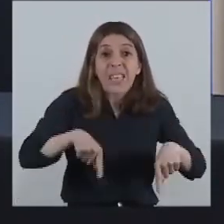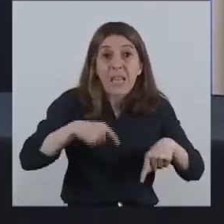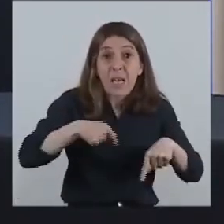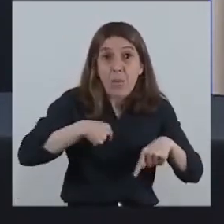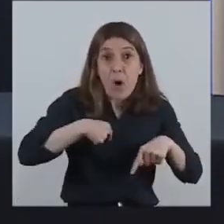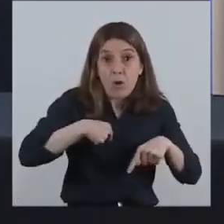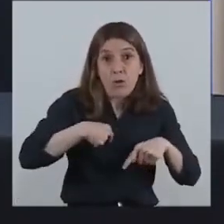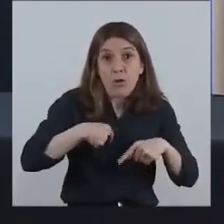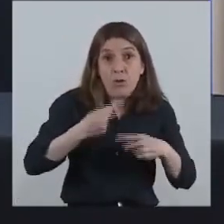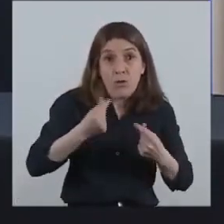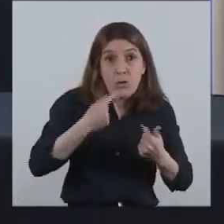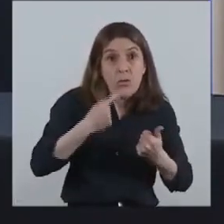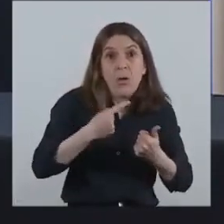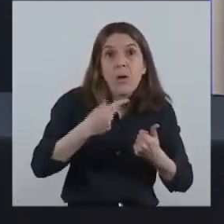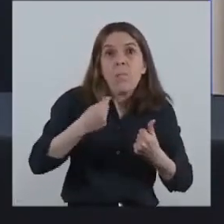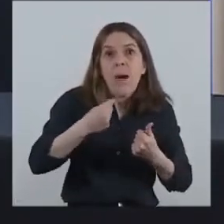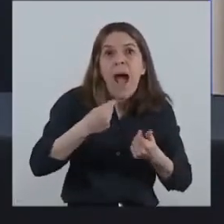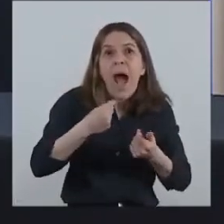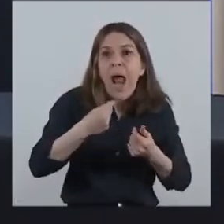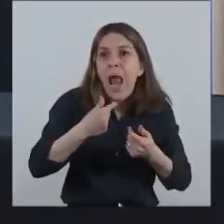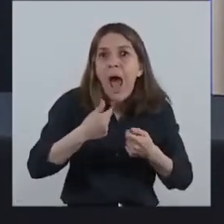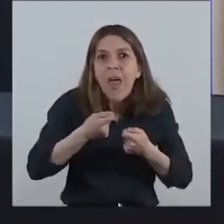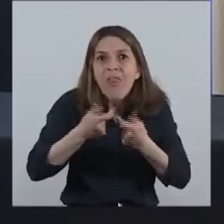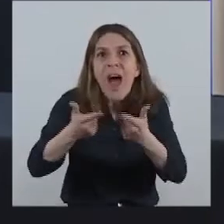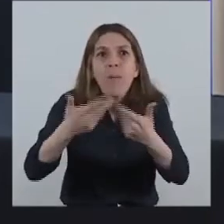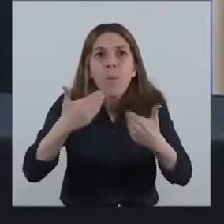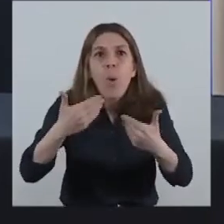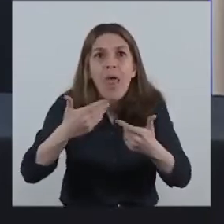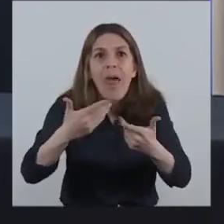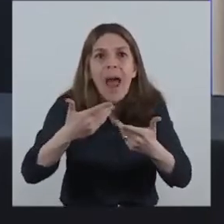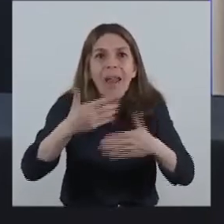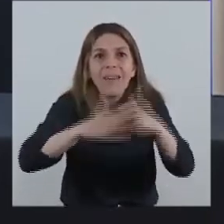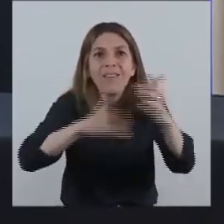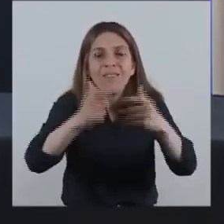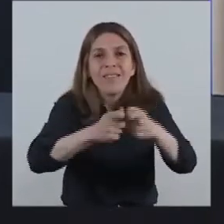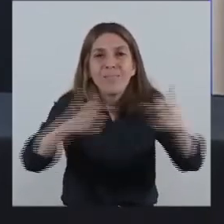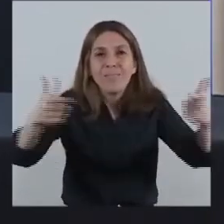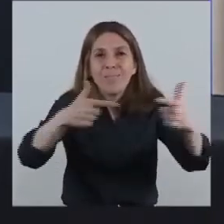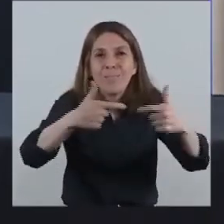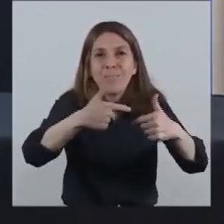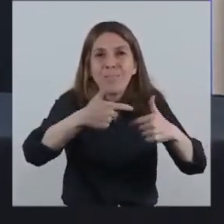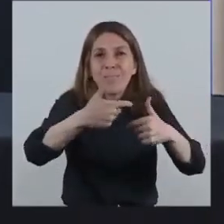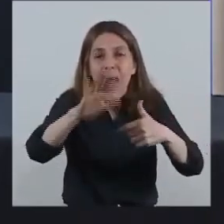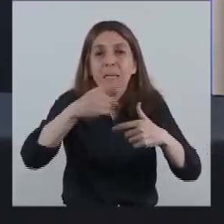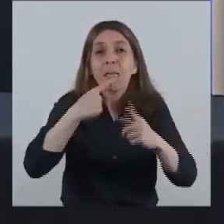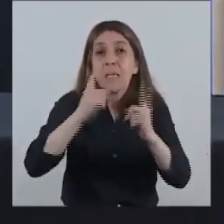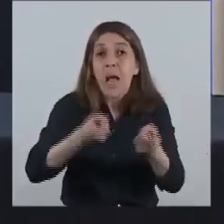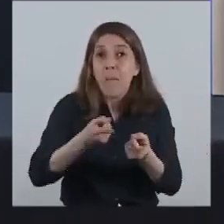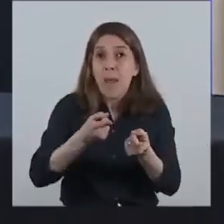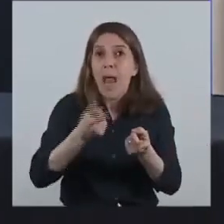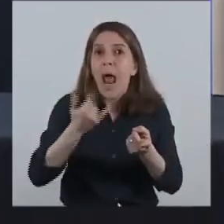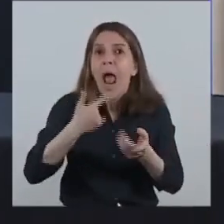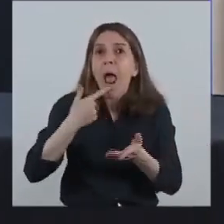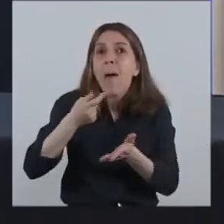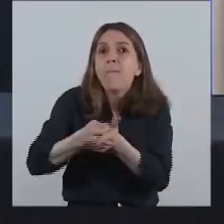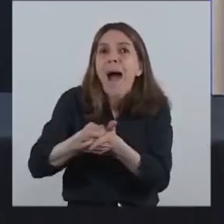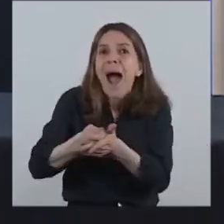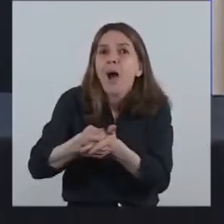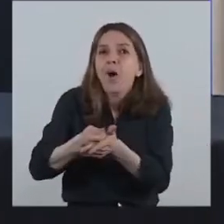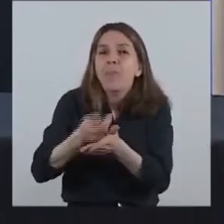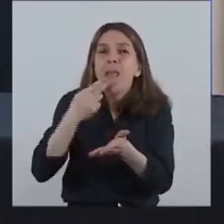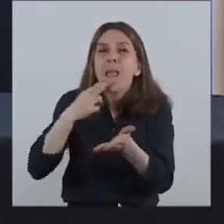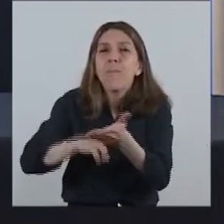que se apliquen a nuevas construcciones. Y se diferirá el pago de impuesto a las